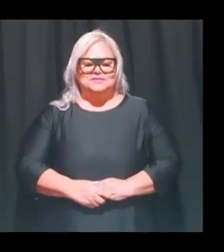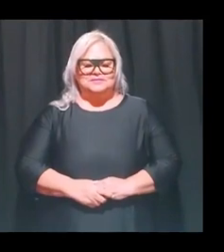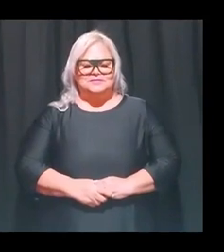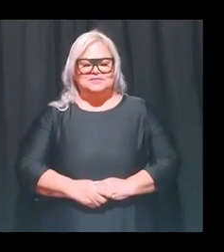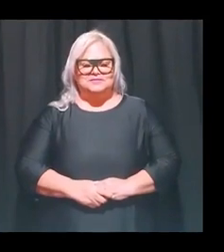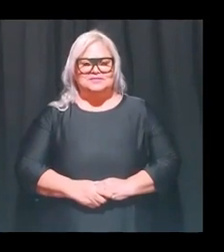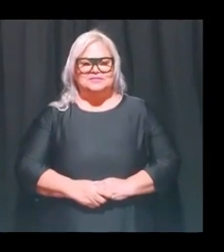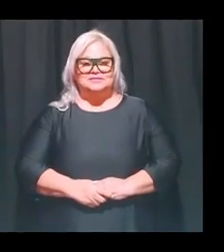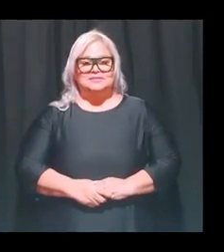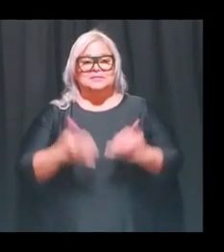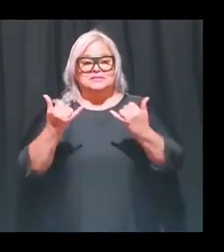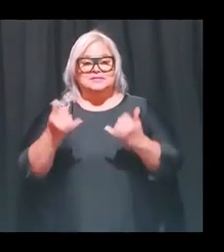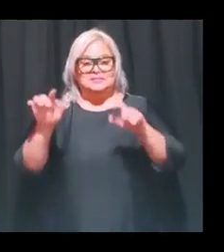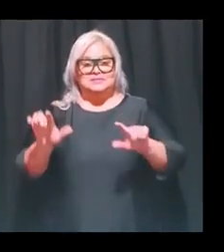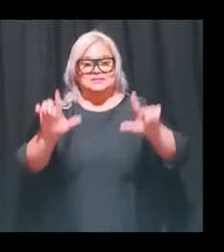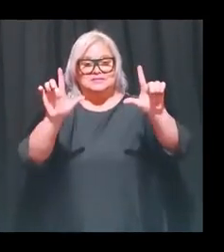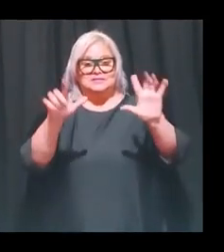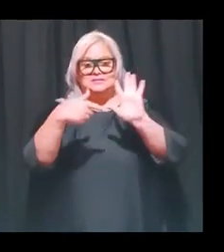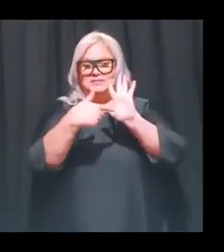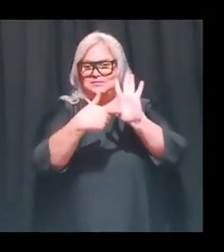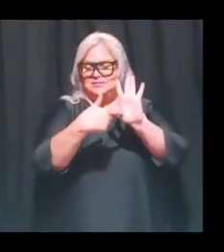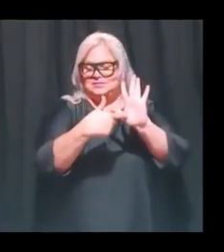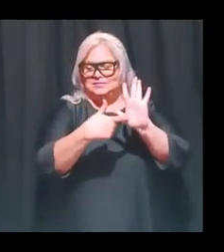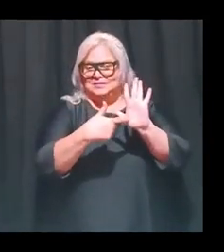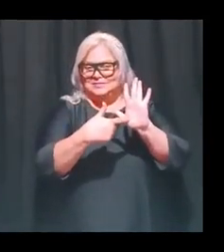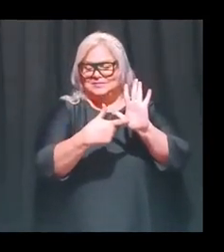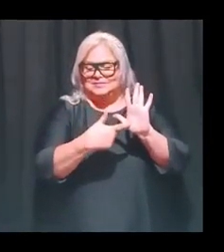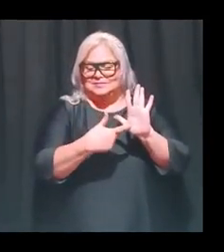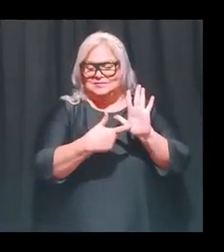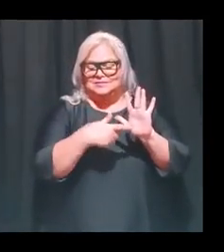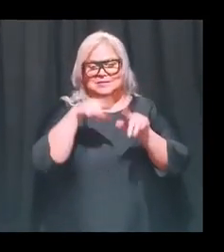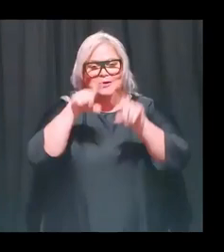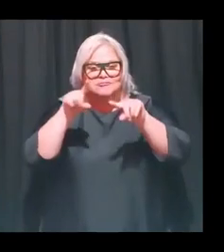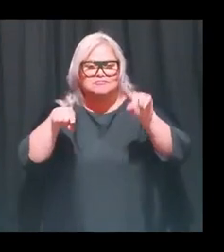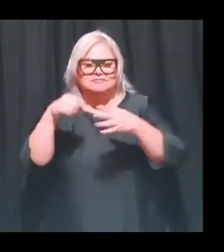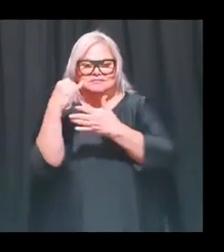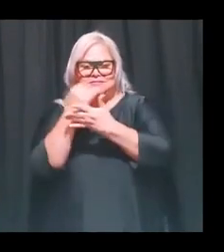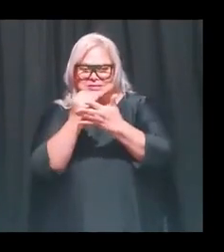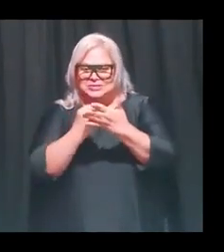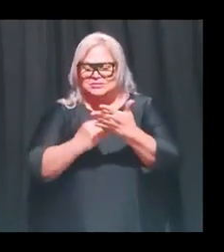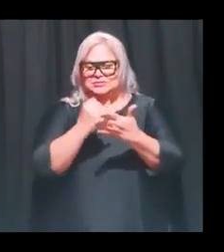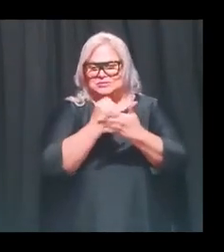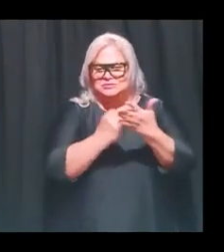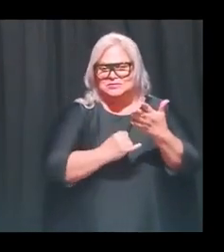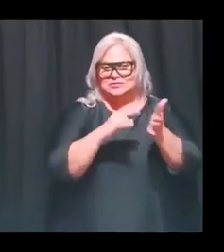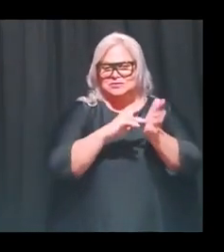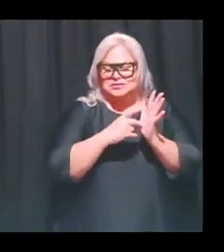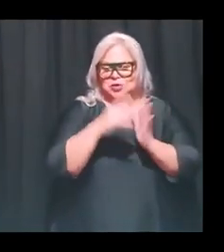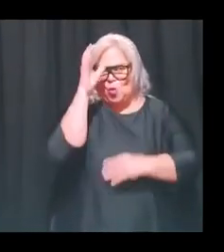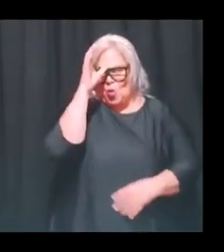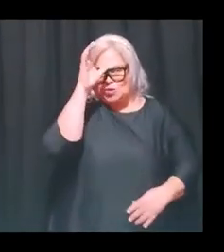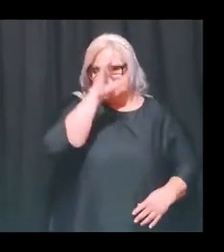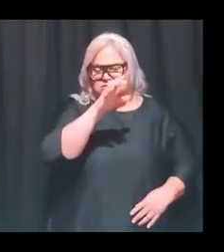En esta imagen les estoy mostrando un montón de dibujos de lo que sería el concepto